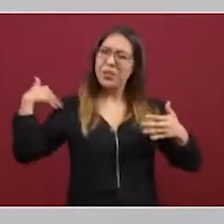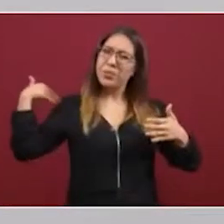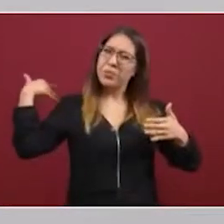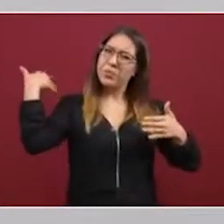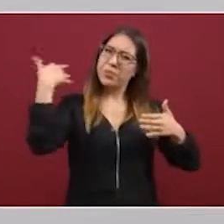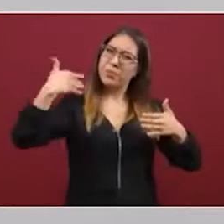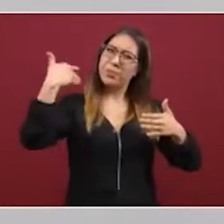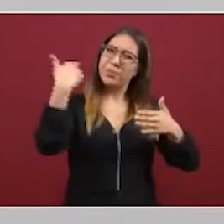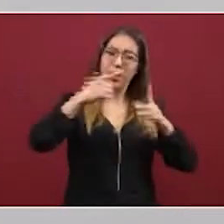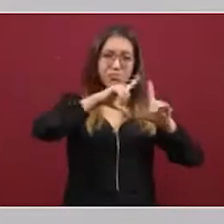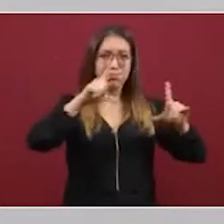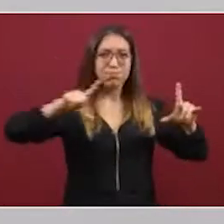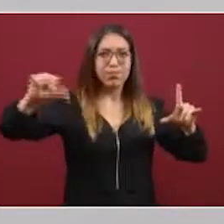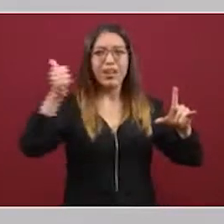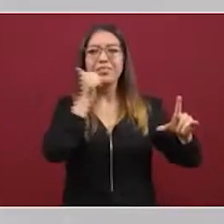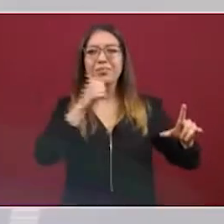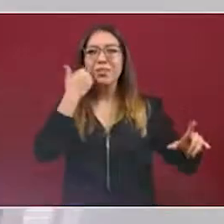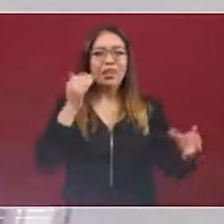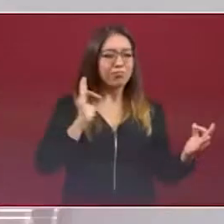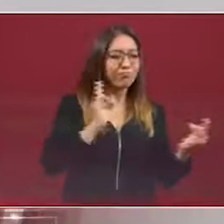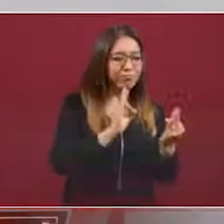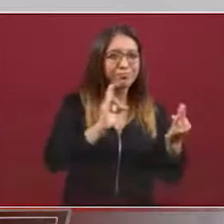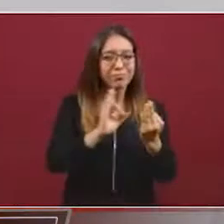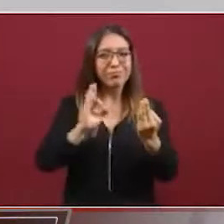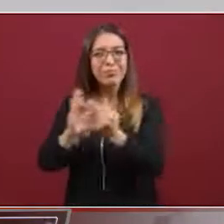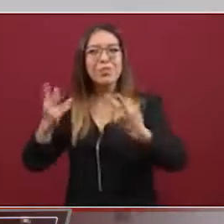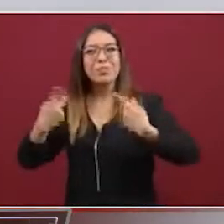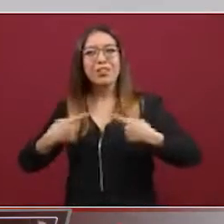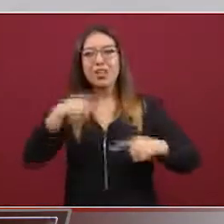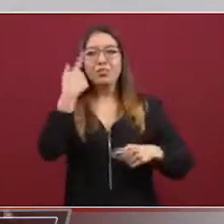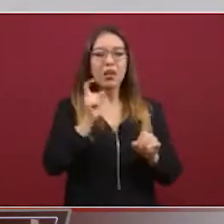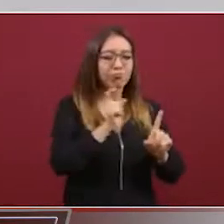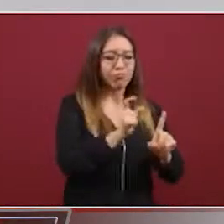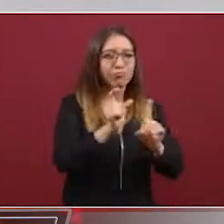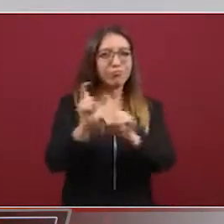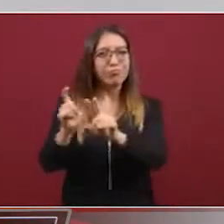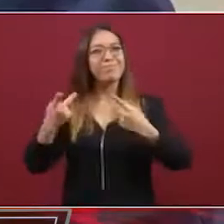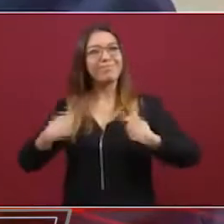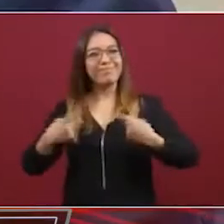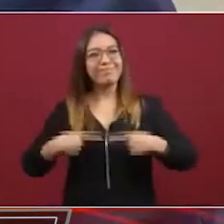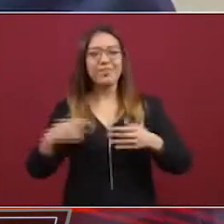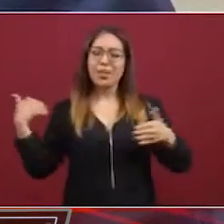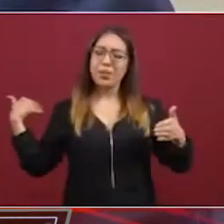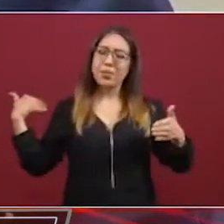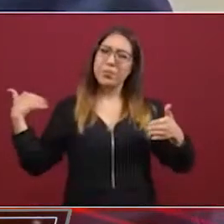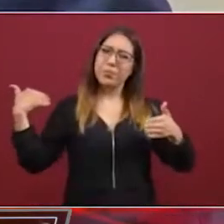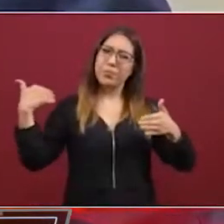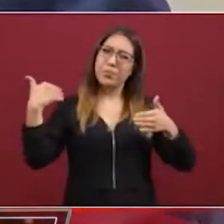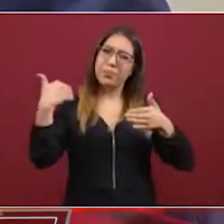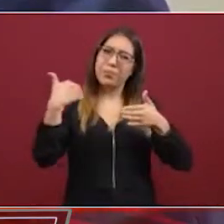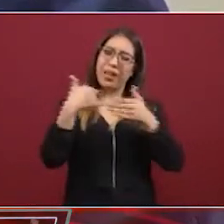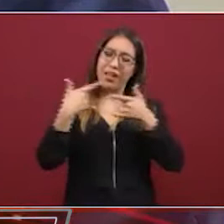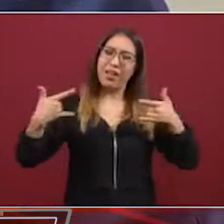centrado en todo momento en estar cerca de los grupos más vulnerables y velar por el bienestar de las personas. A lo largo de la historia de nuestro país